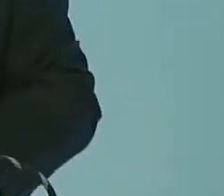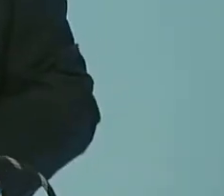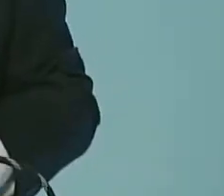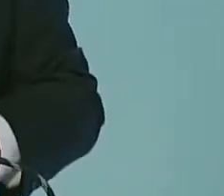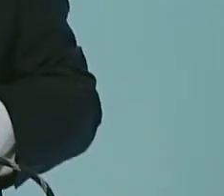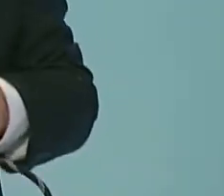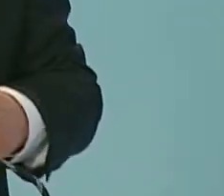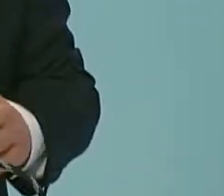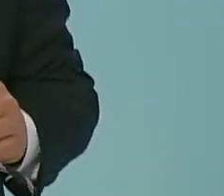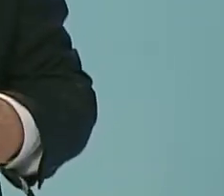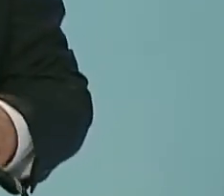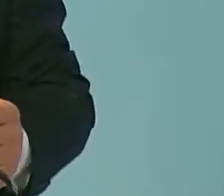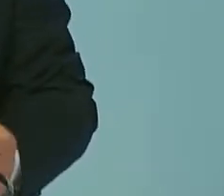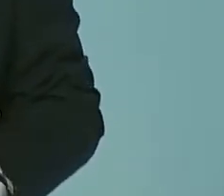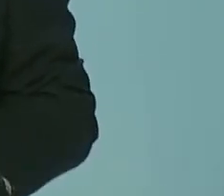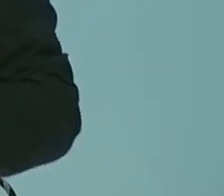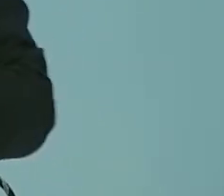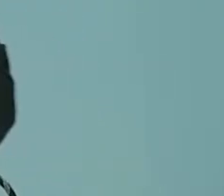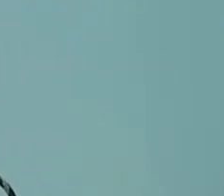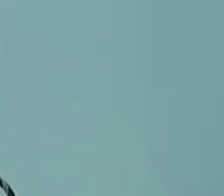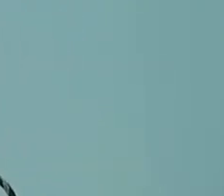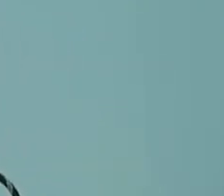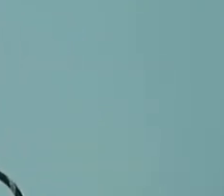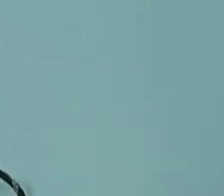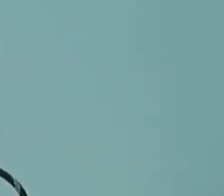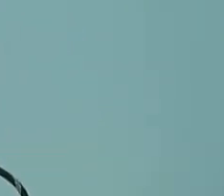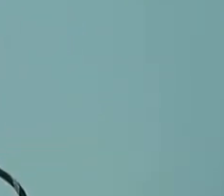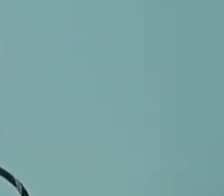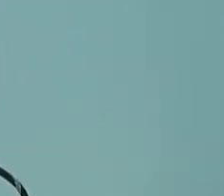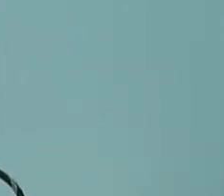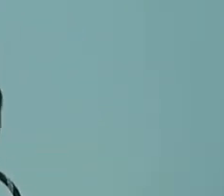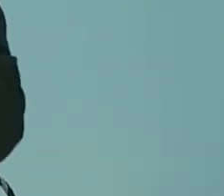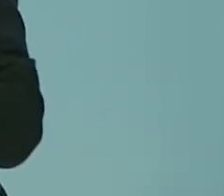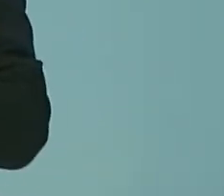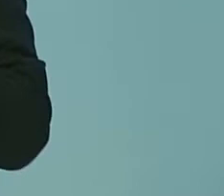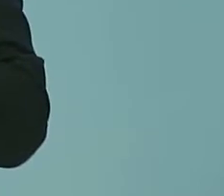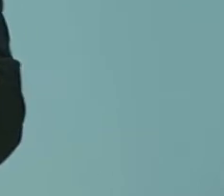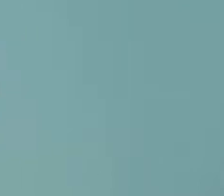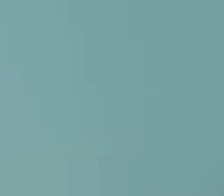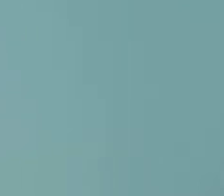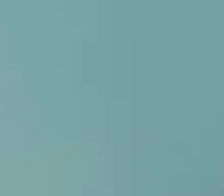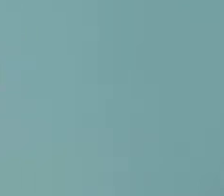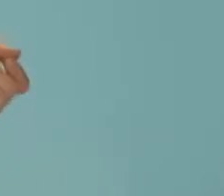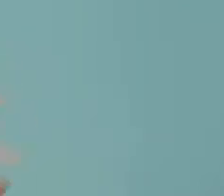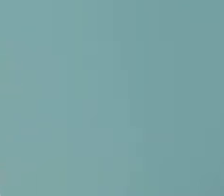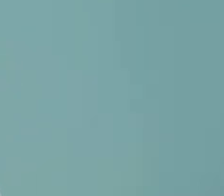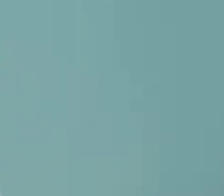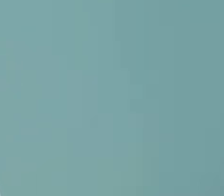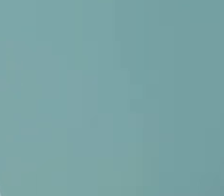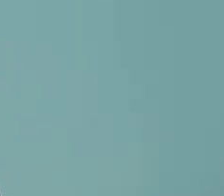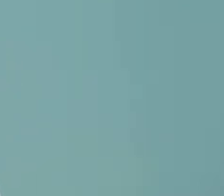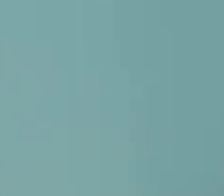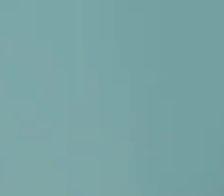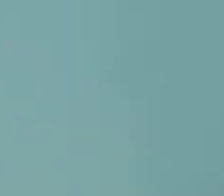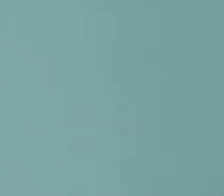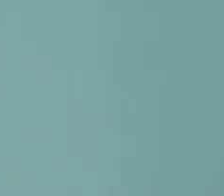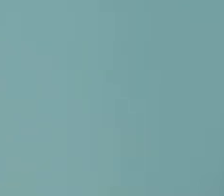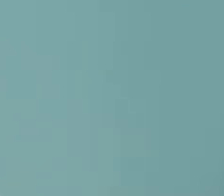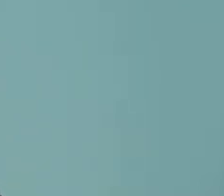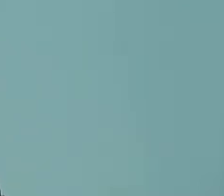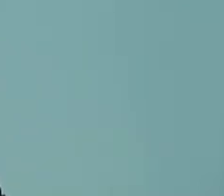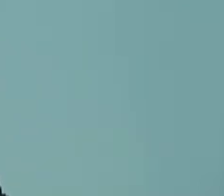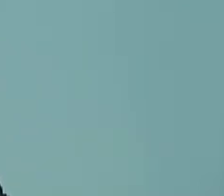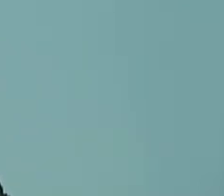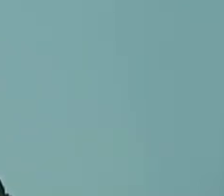En esta conferencia yo quiero contarles de manera muy general qué hemos